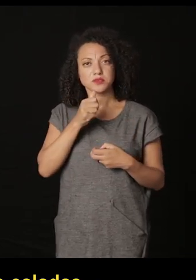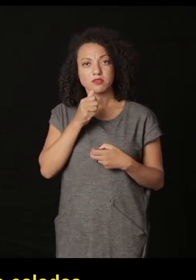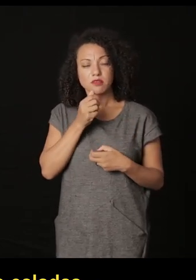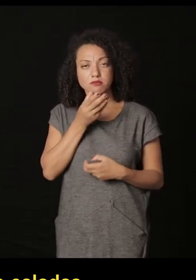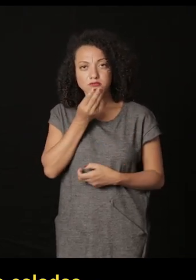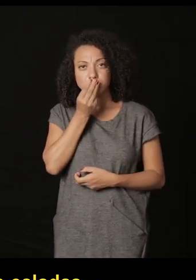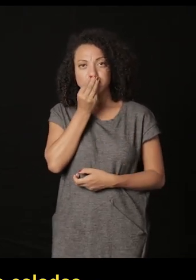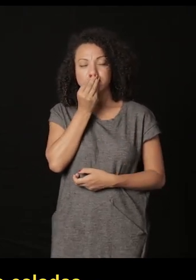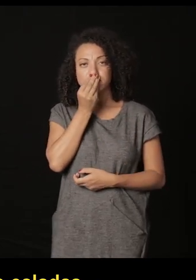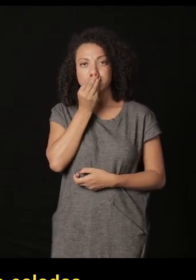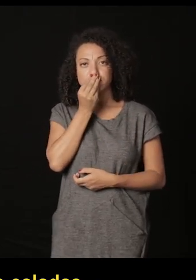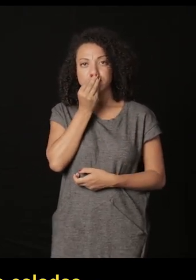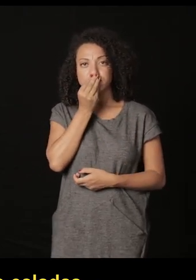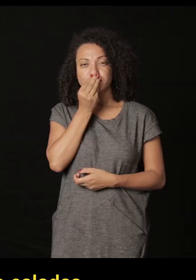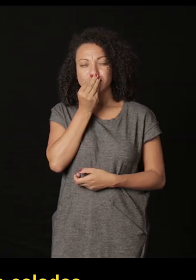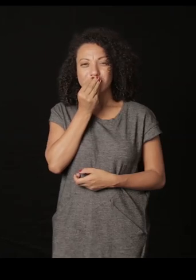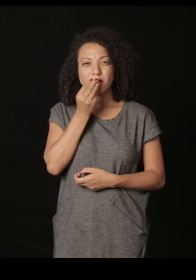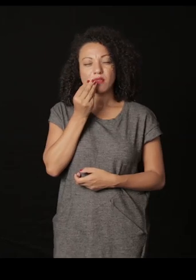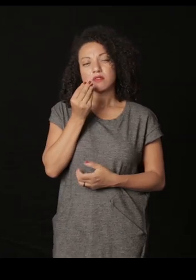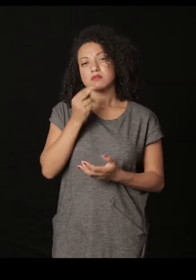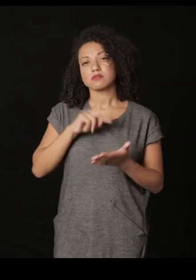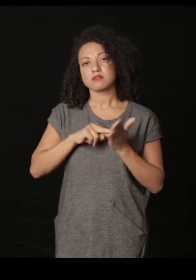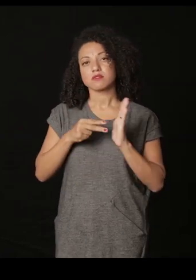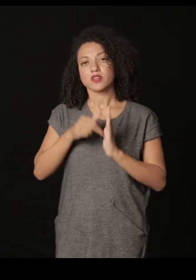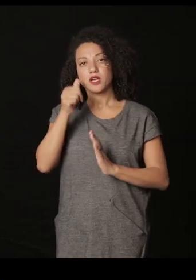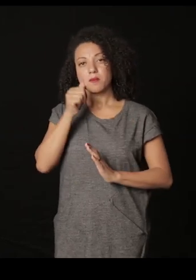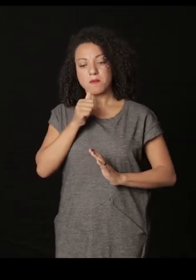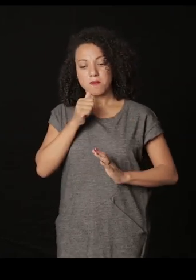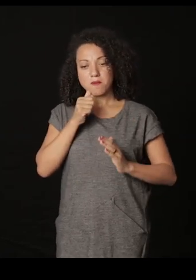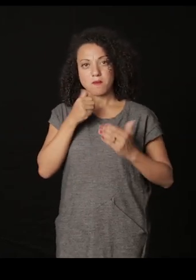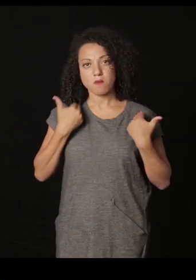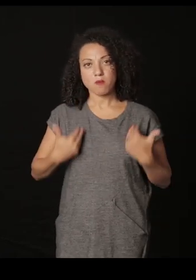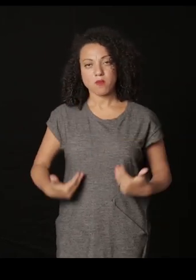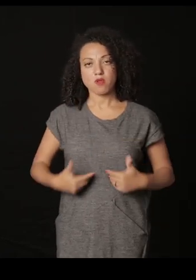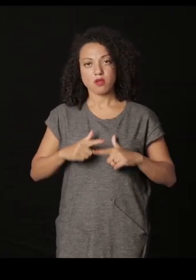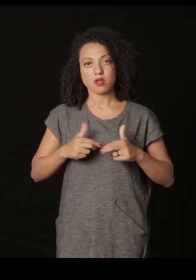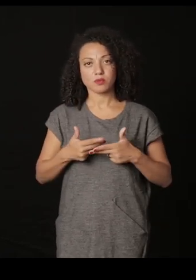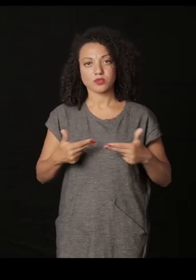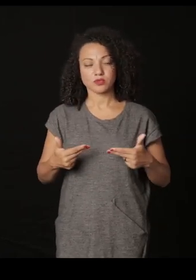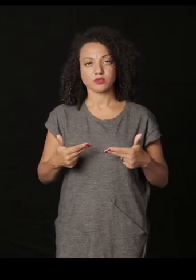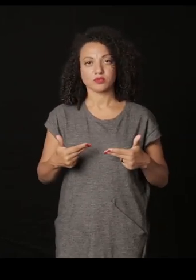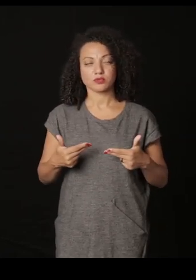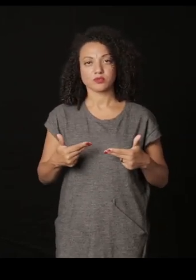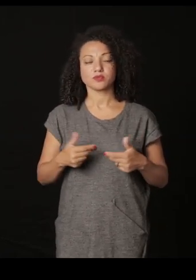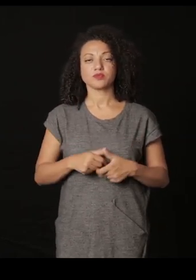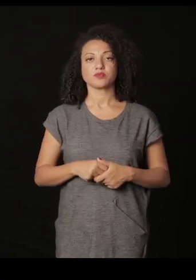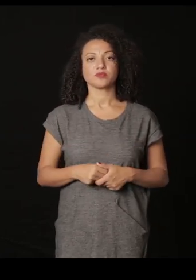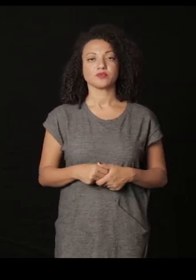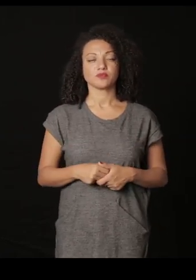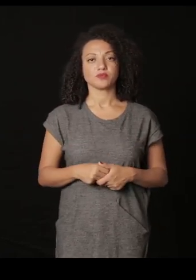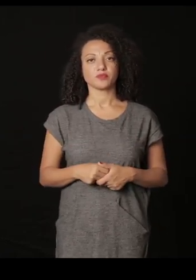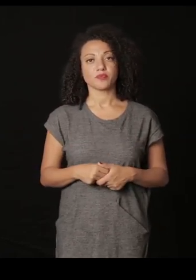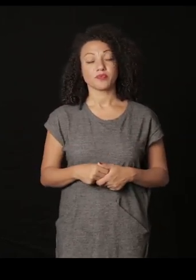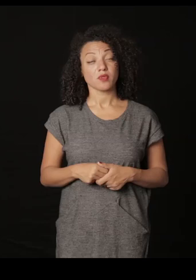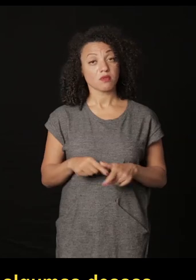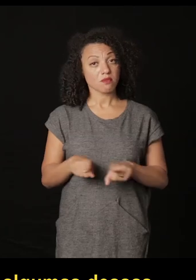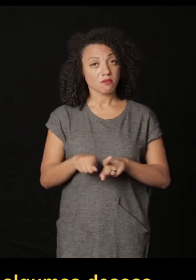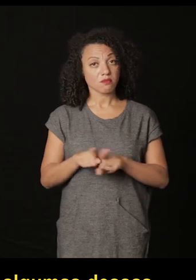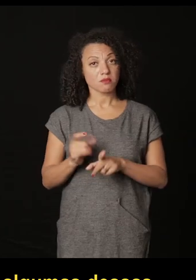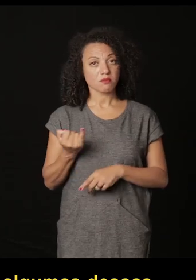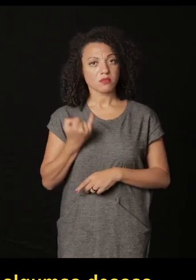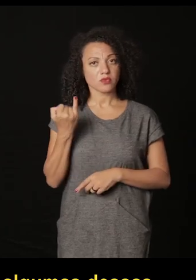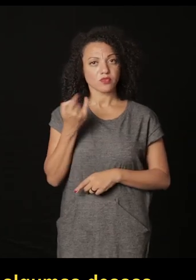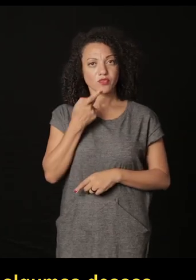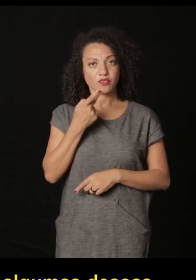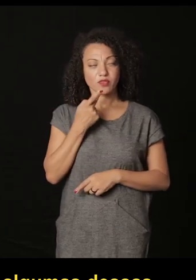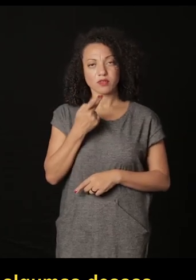pues calladas estas mujeres objeto estas mujeres utilizadas también